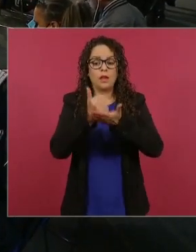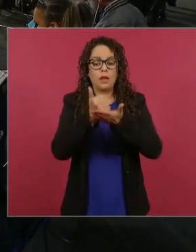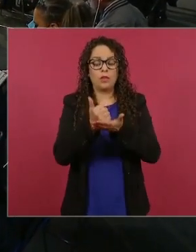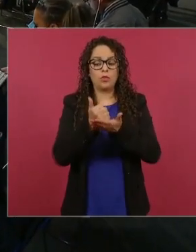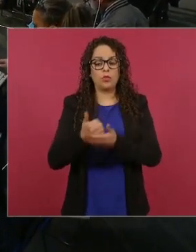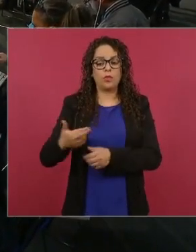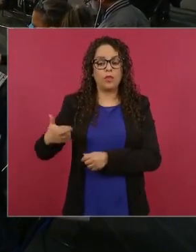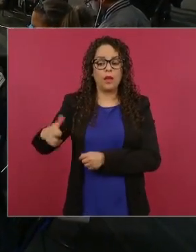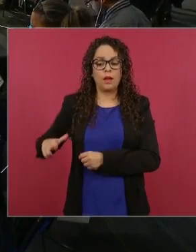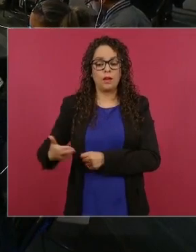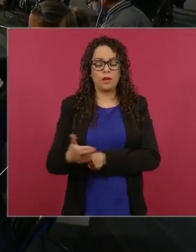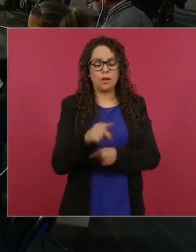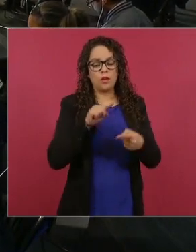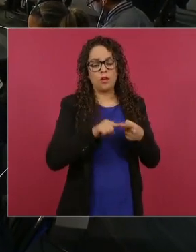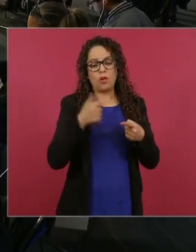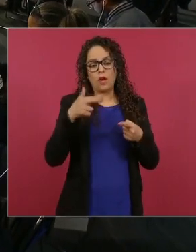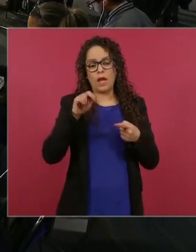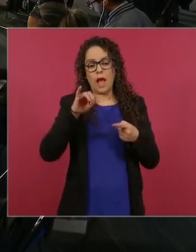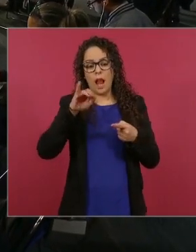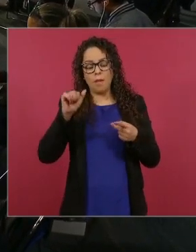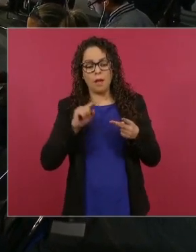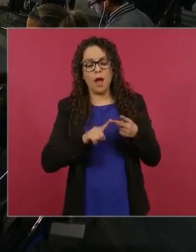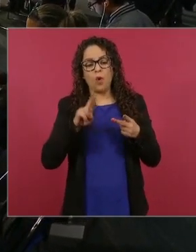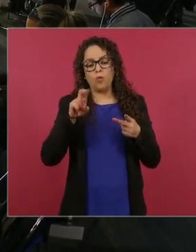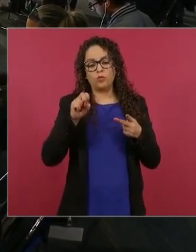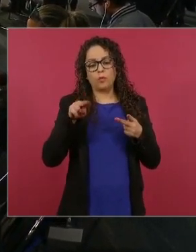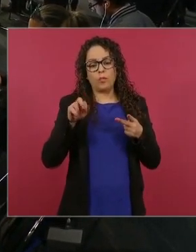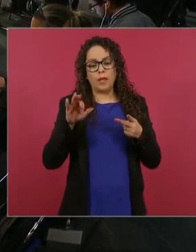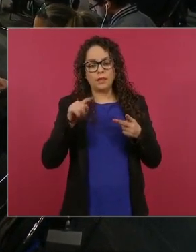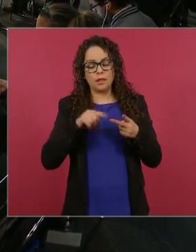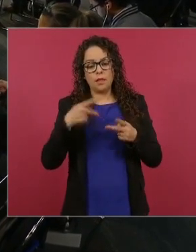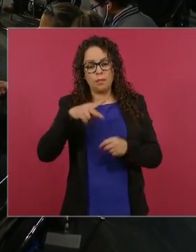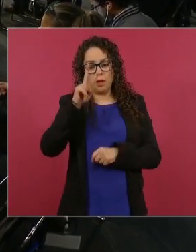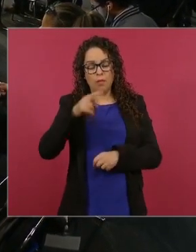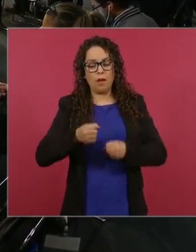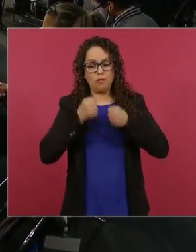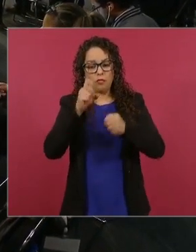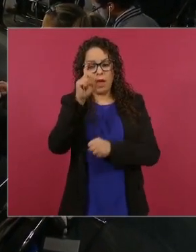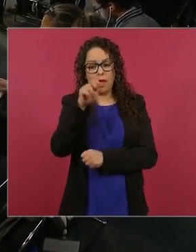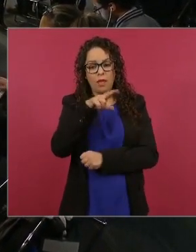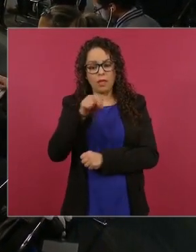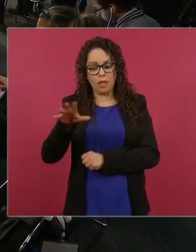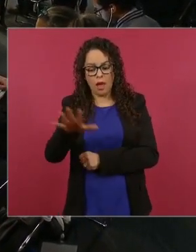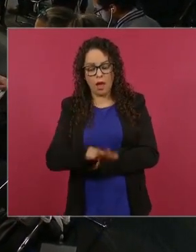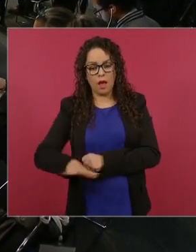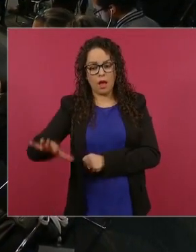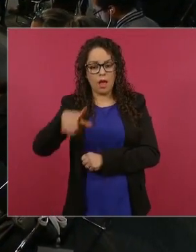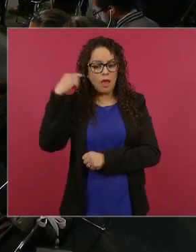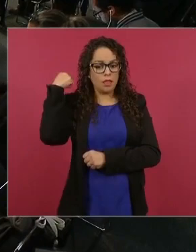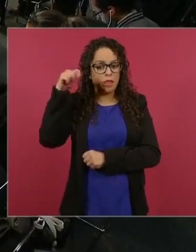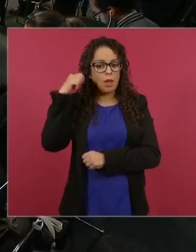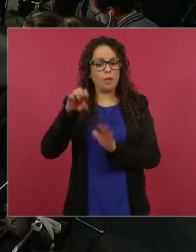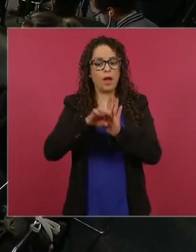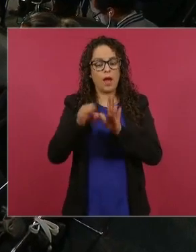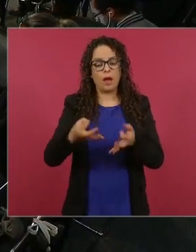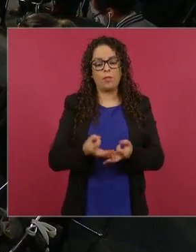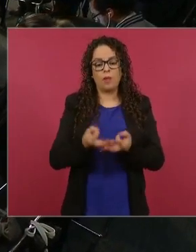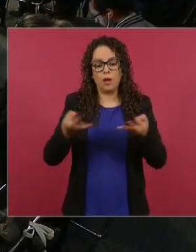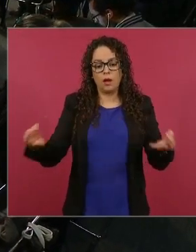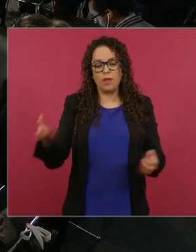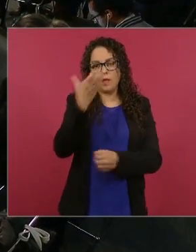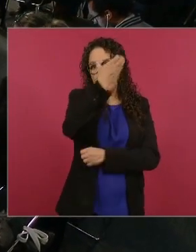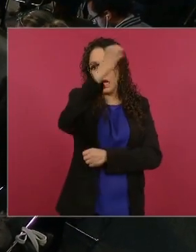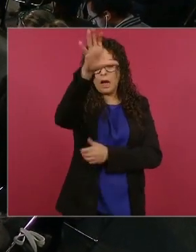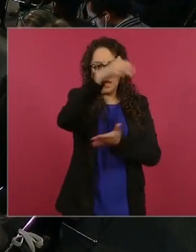ríos Irijalba y Usumacinta y que tanto daño provoca en las zonas bajas de Tabasco daños a la agricultura a las tierras a las zonas